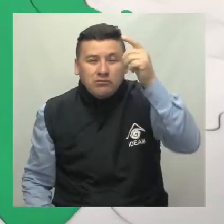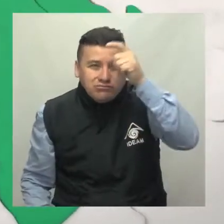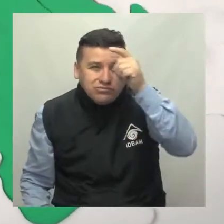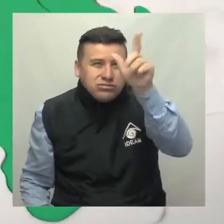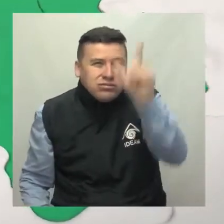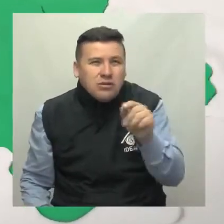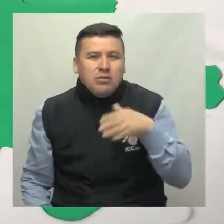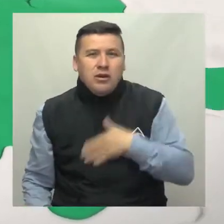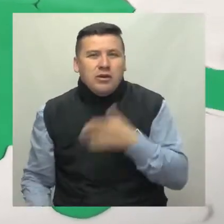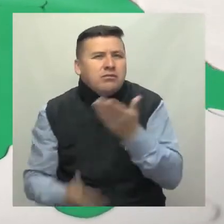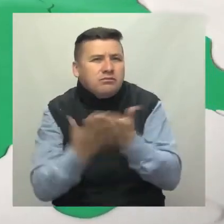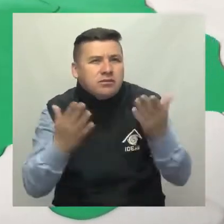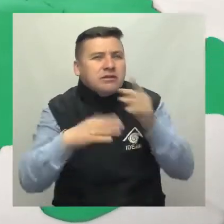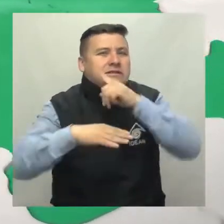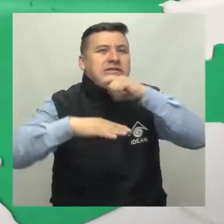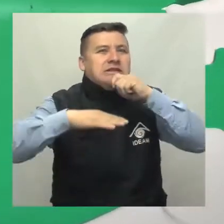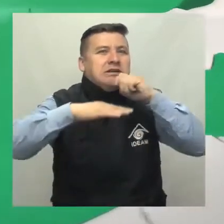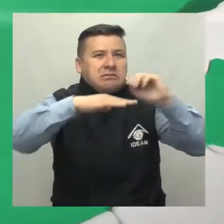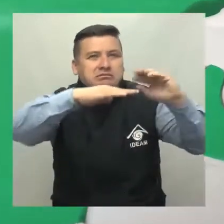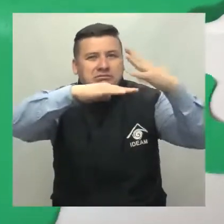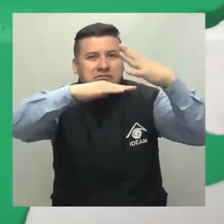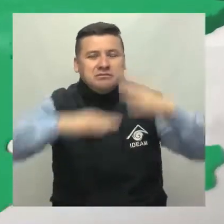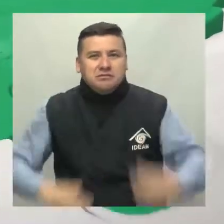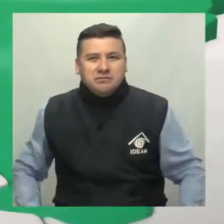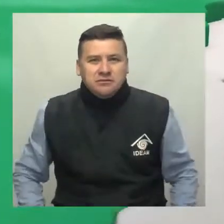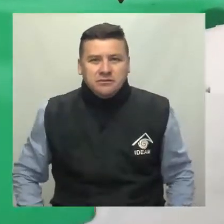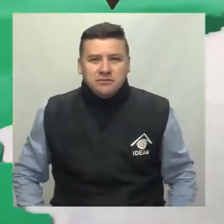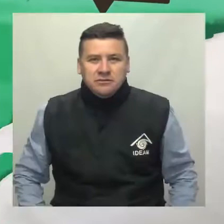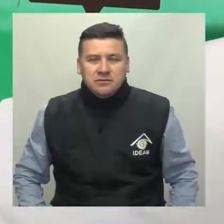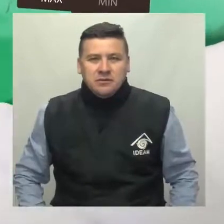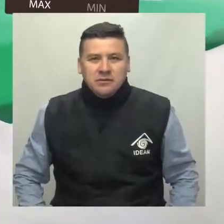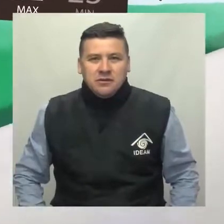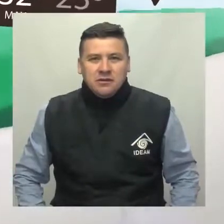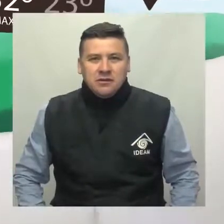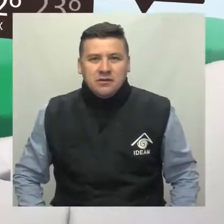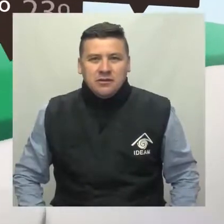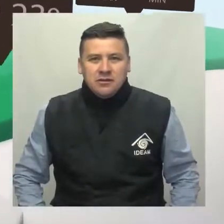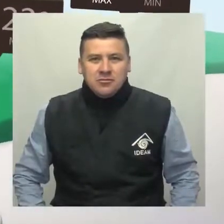y tiempo seco para el resto del área Música